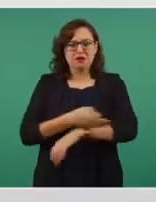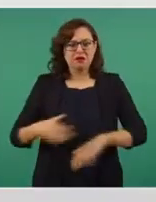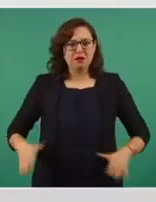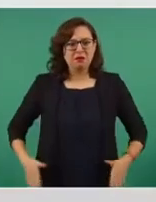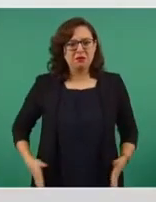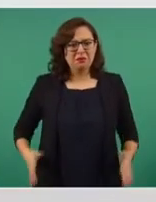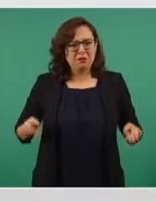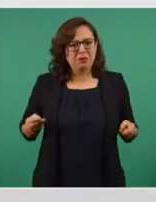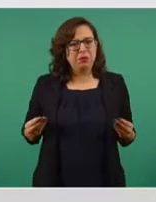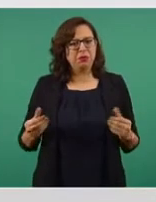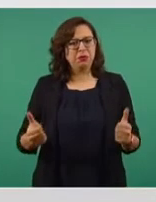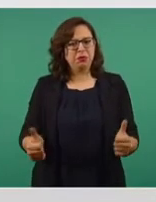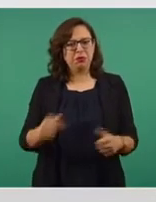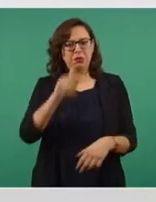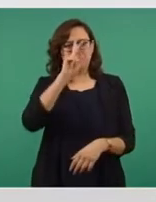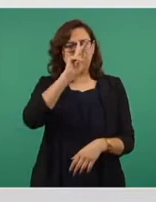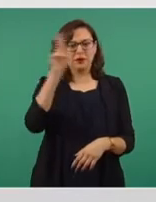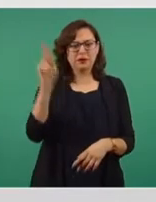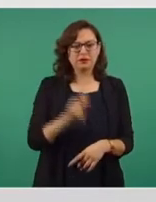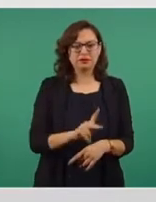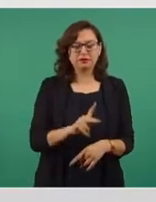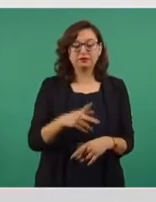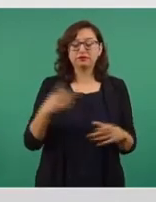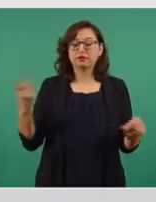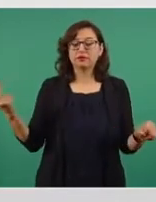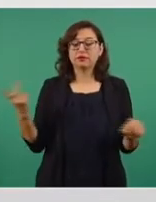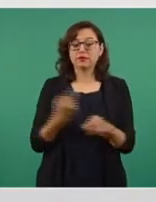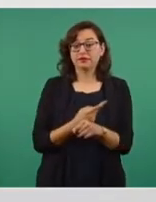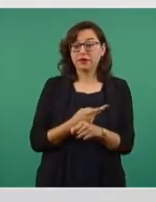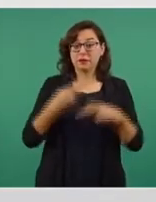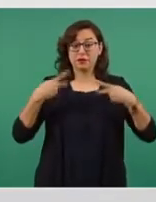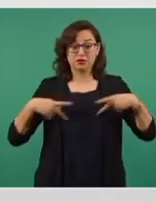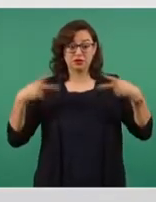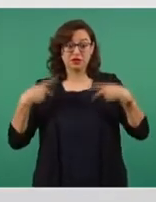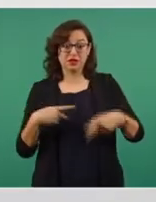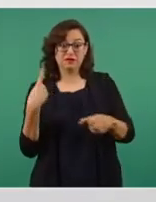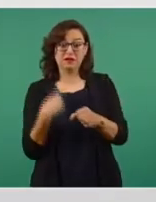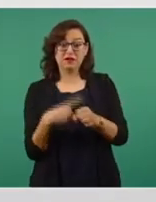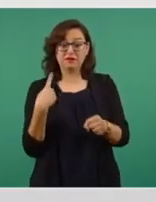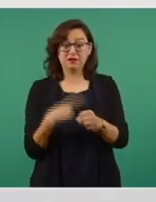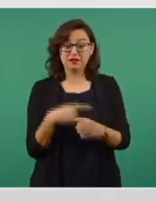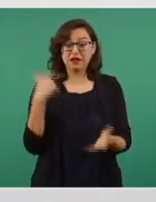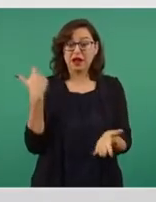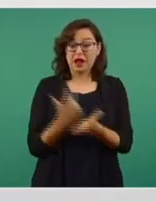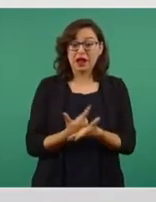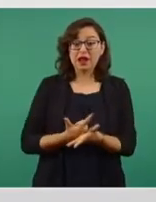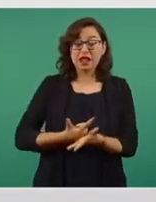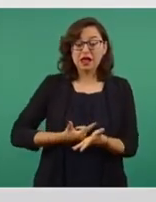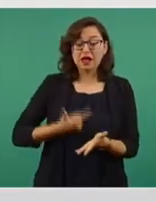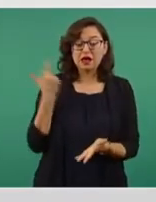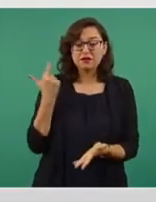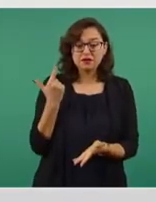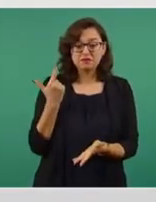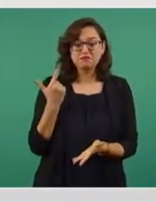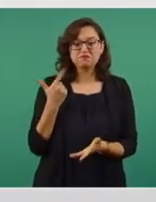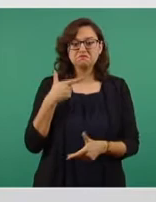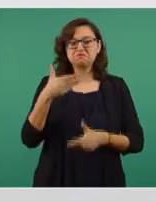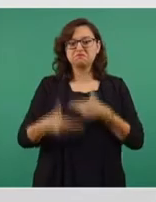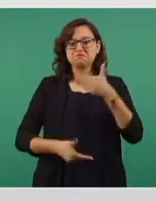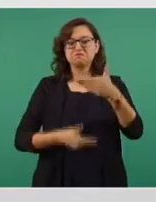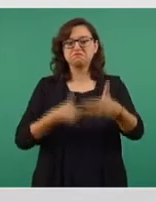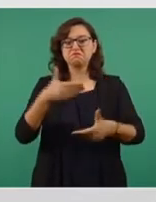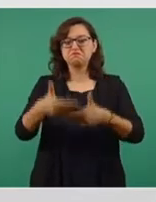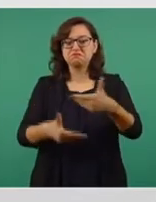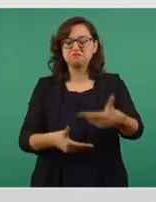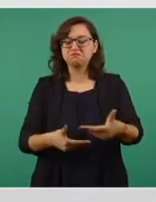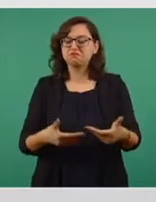enfermedades crónicas degenerativas, las familias enfrentaban y se veían condenadas a caer